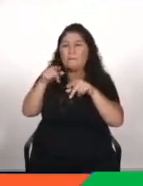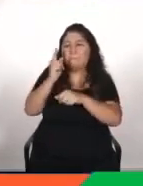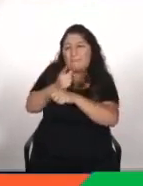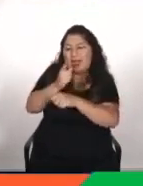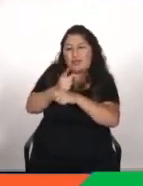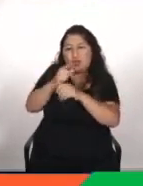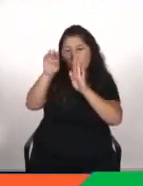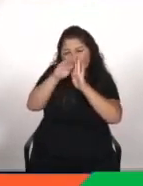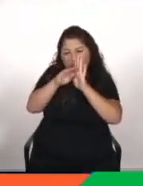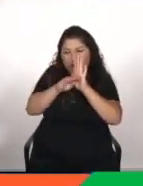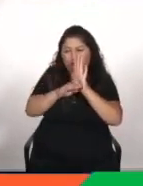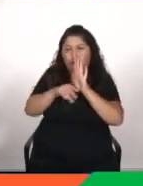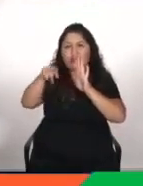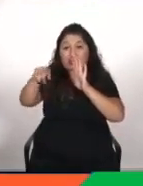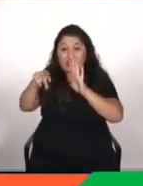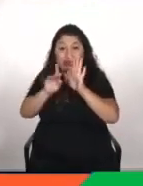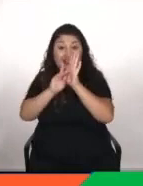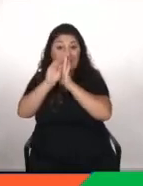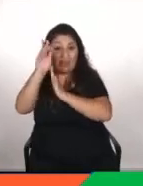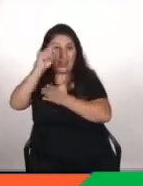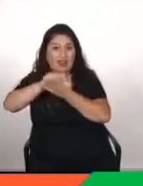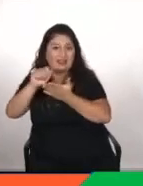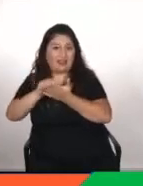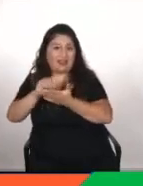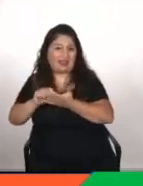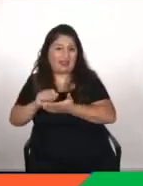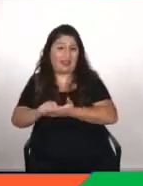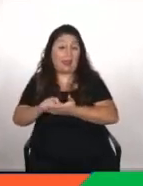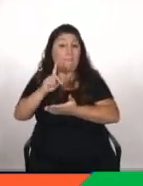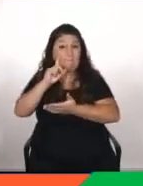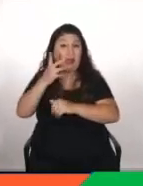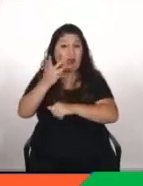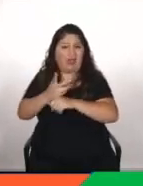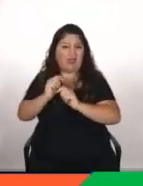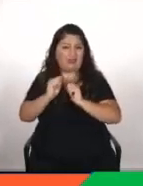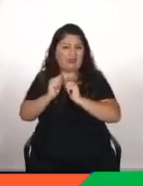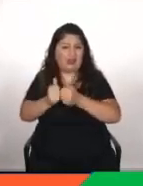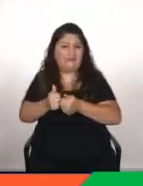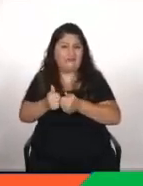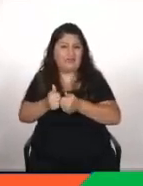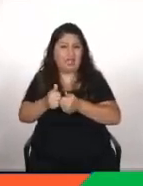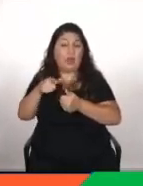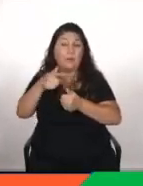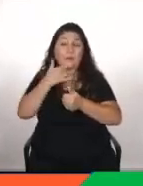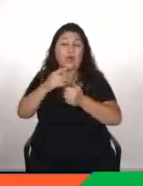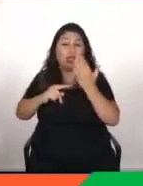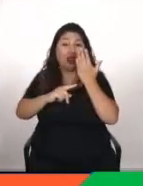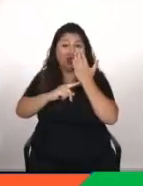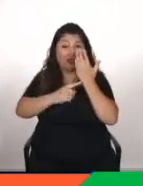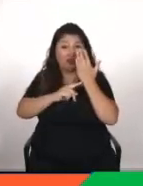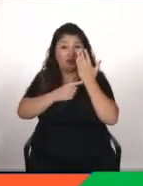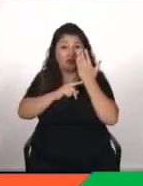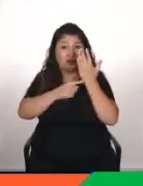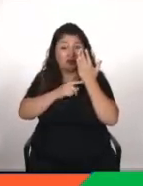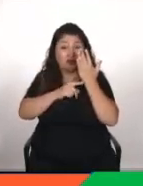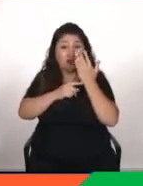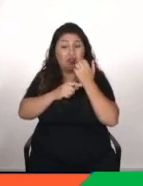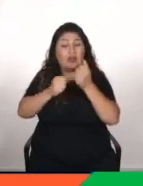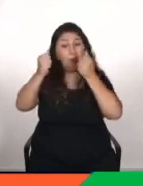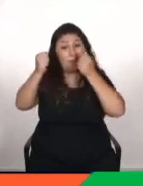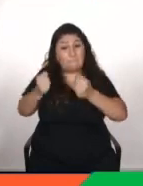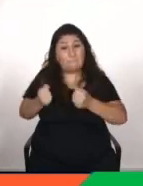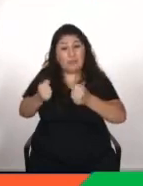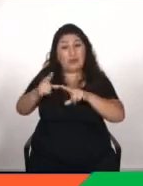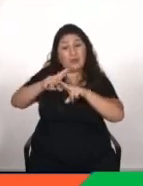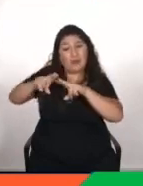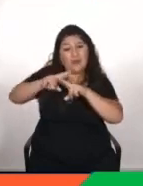trabajar en esa tarea pero sí hay desafíos en el aspecto de que es una tecnología que ahora nos va a permitir automatizar muchos de los procesos que hasta hace